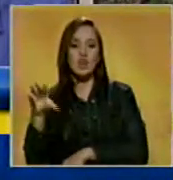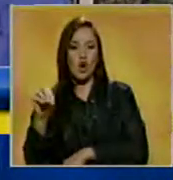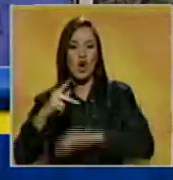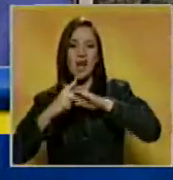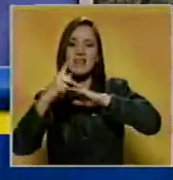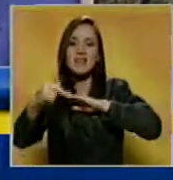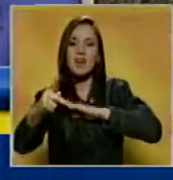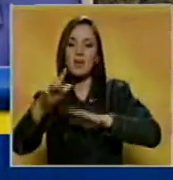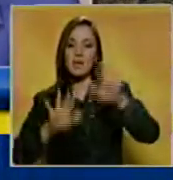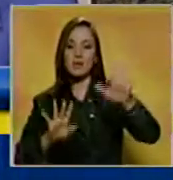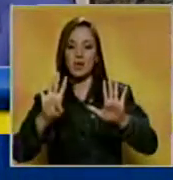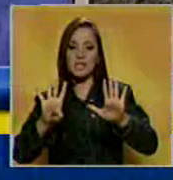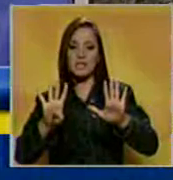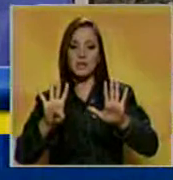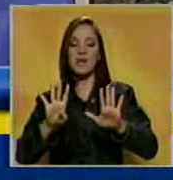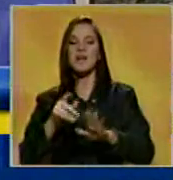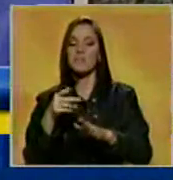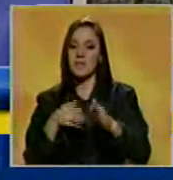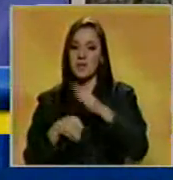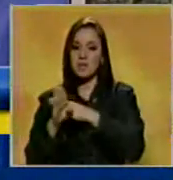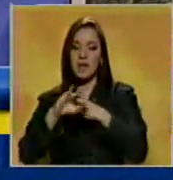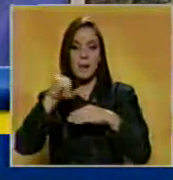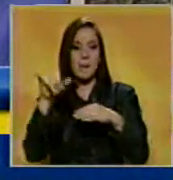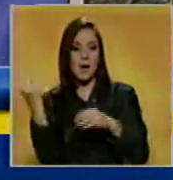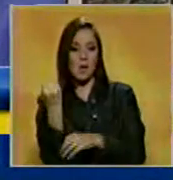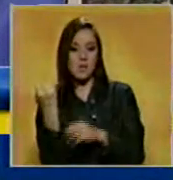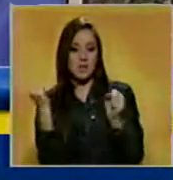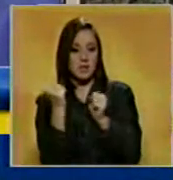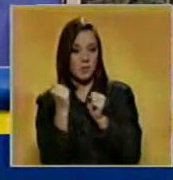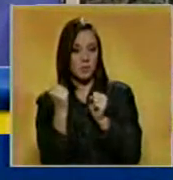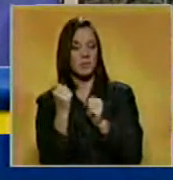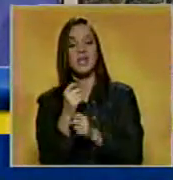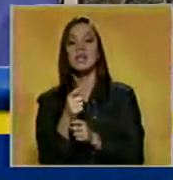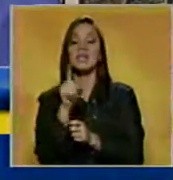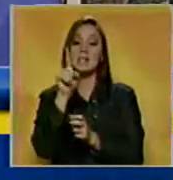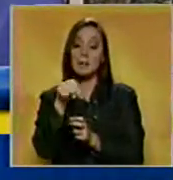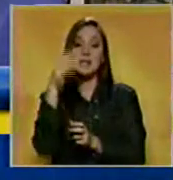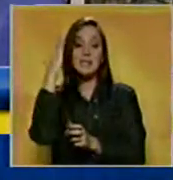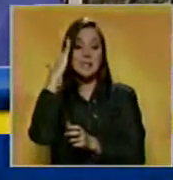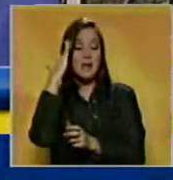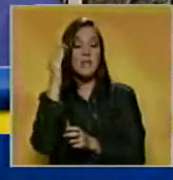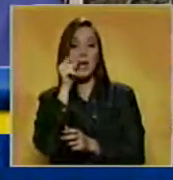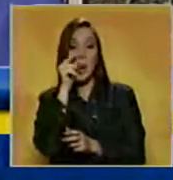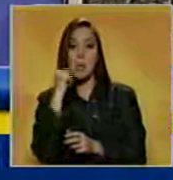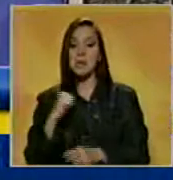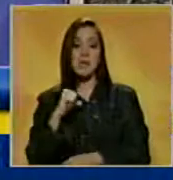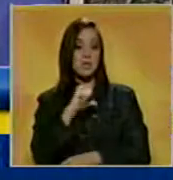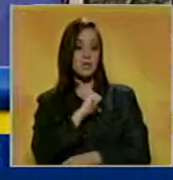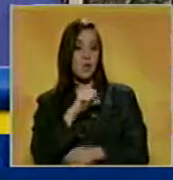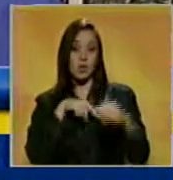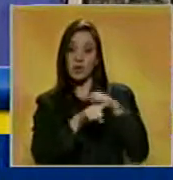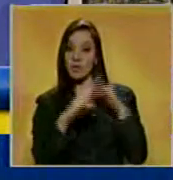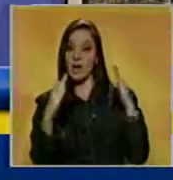en la vía hacia El Junquito. De igual forma, se conoció que al momento de los hechos, Montesinos se encontraba solo en el lugar.